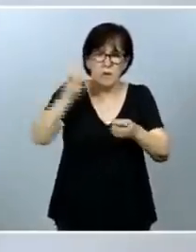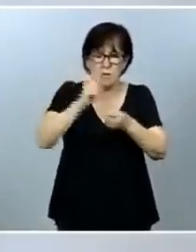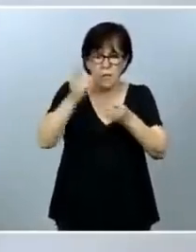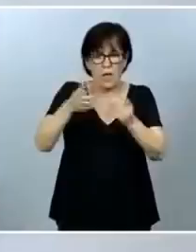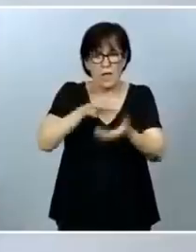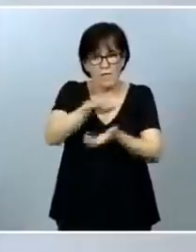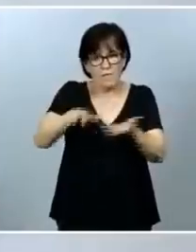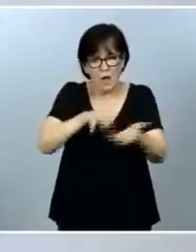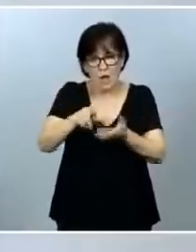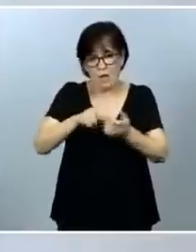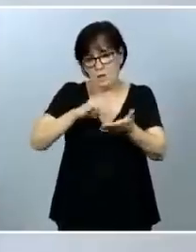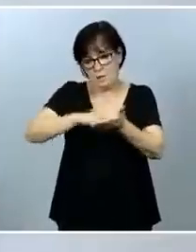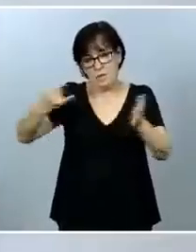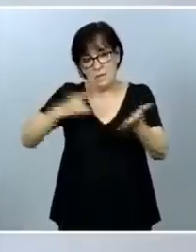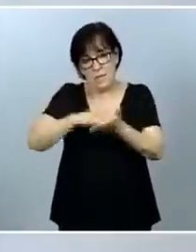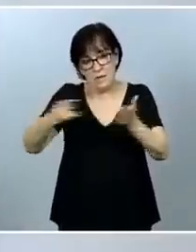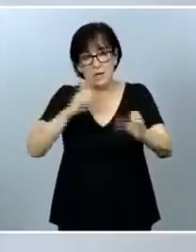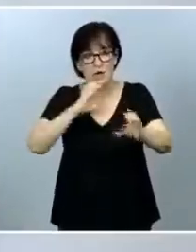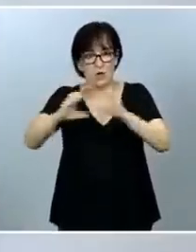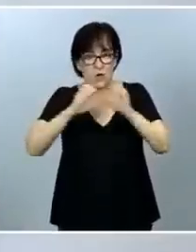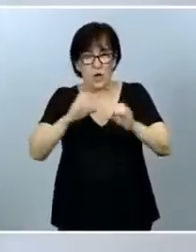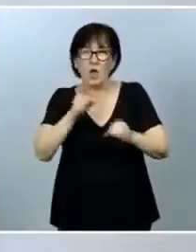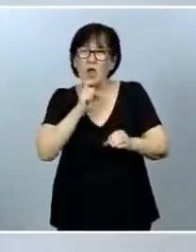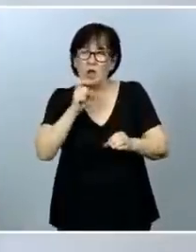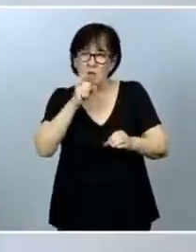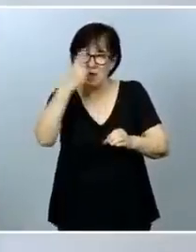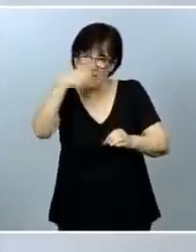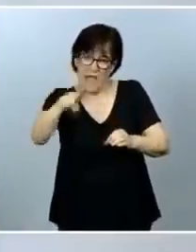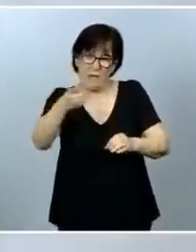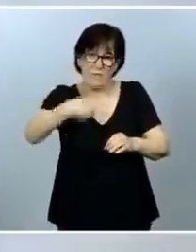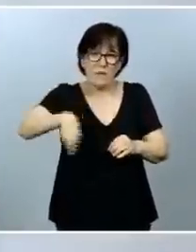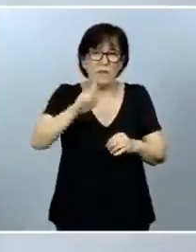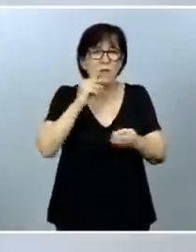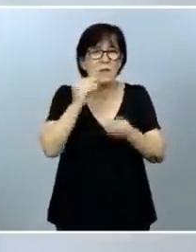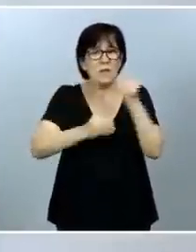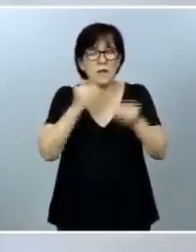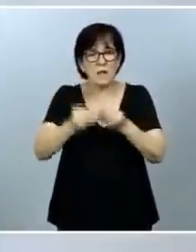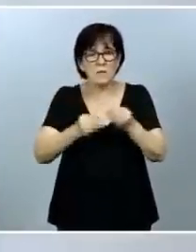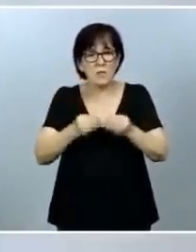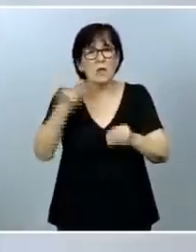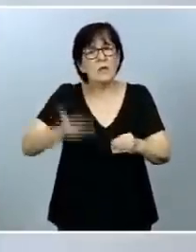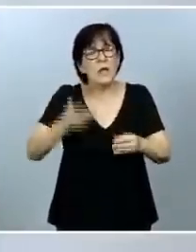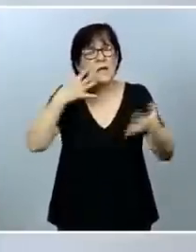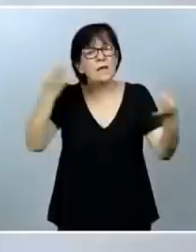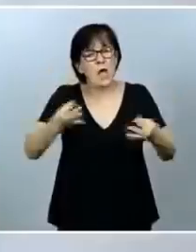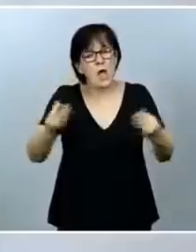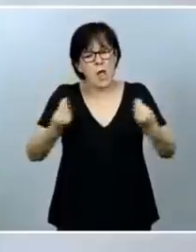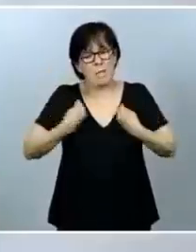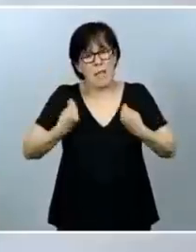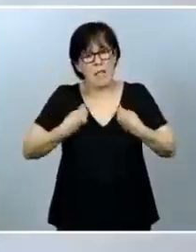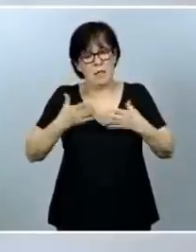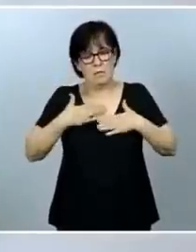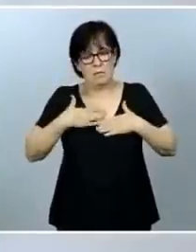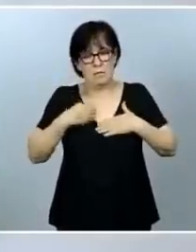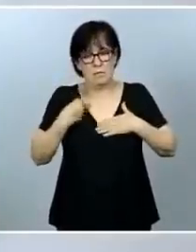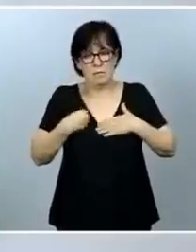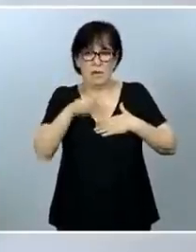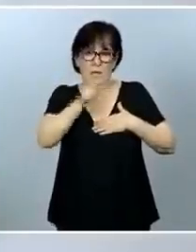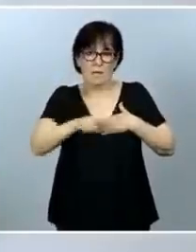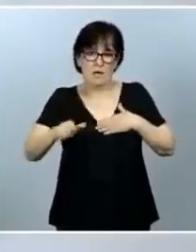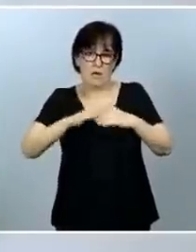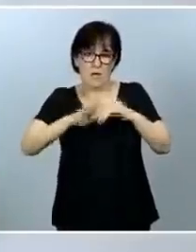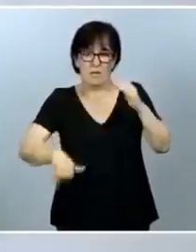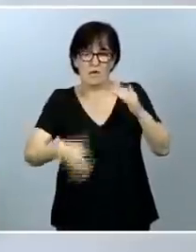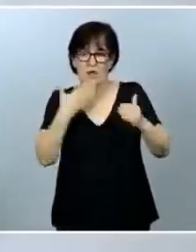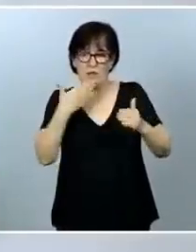tecnológicos y comunicación, que, como todo el mundo sabe, producen graves riesgos para la vida y la integridad de las personas menores de edad, como